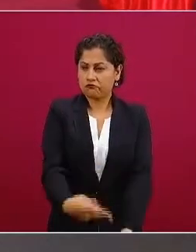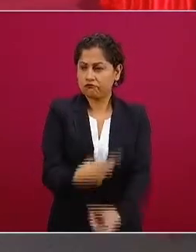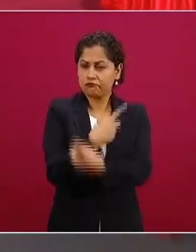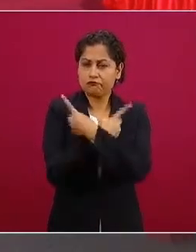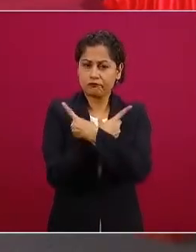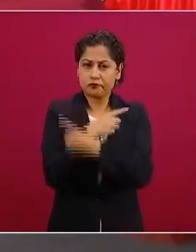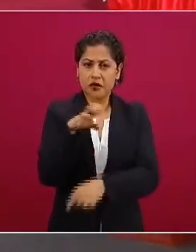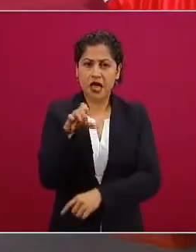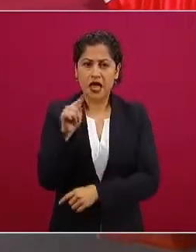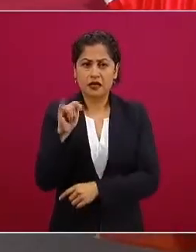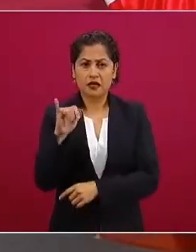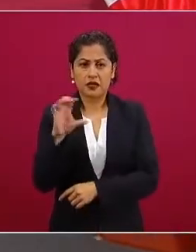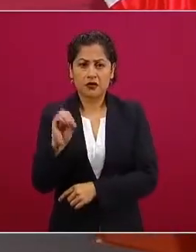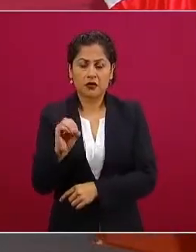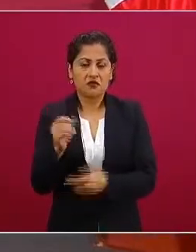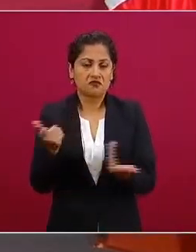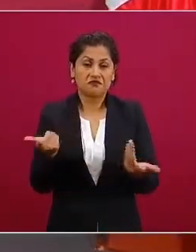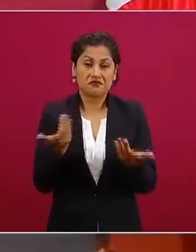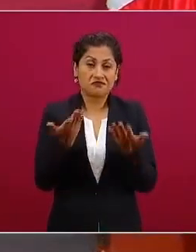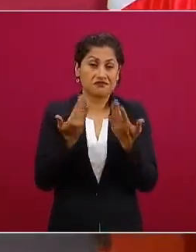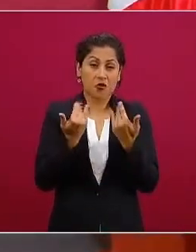estamos muy lejos de eso